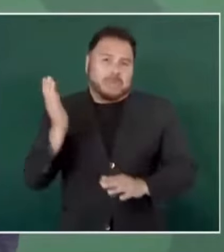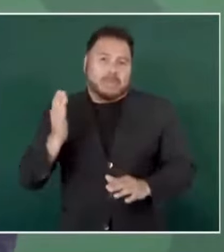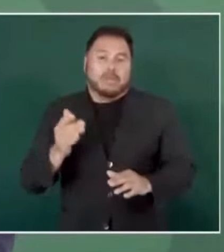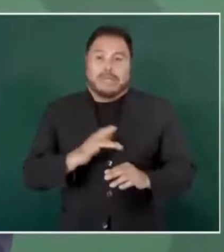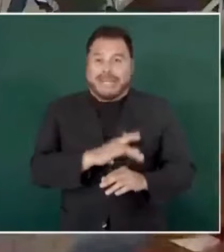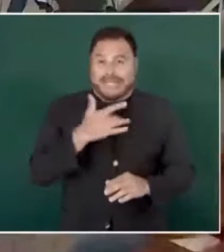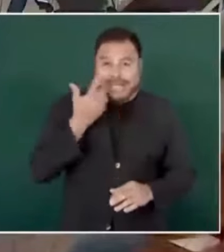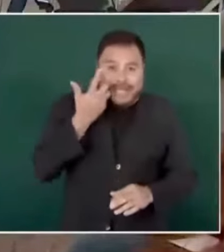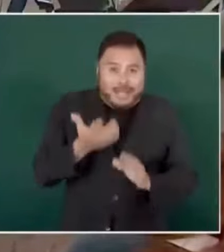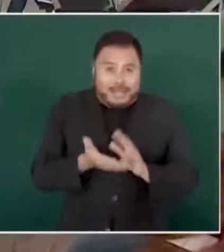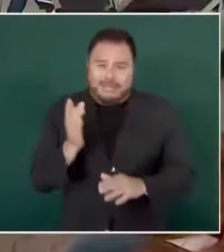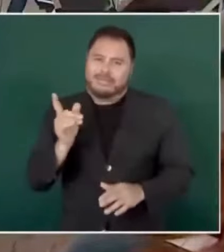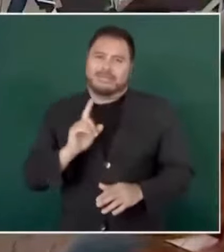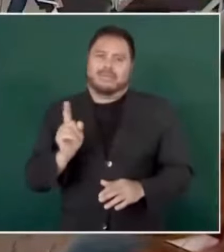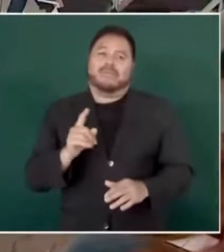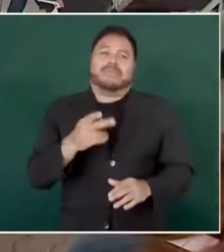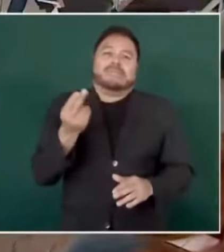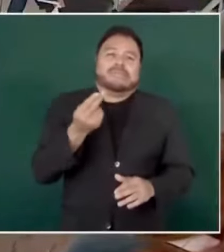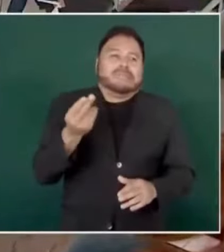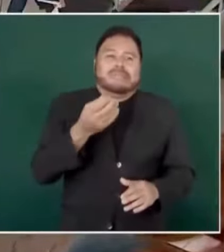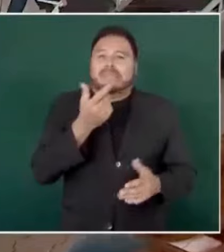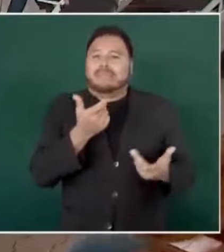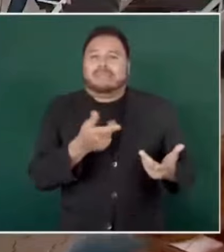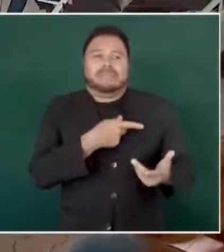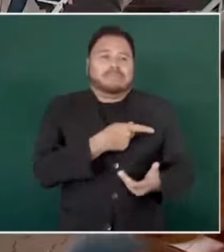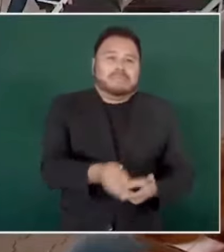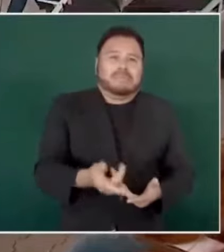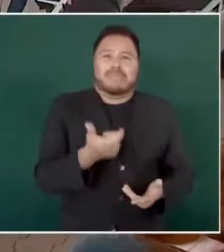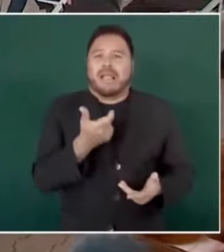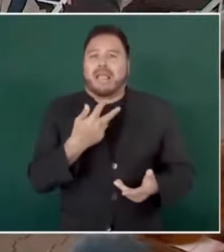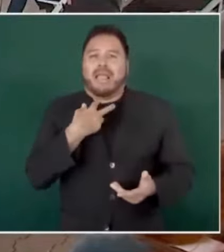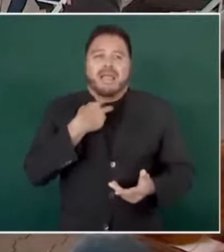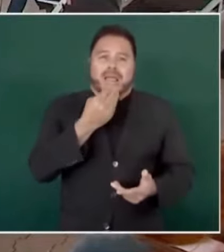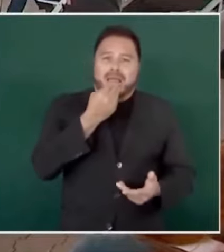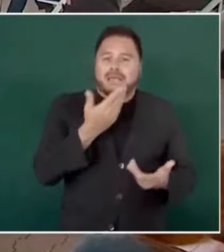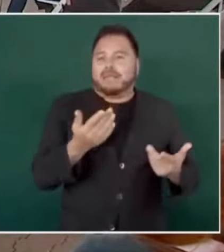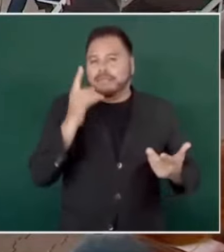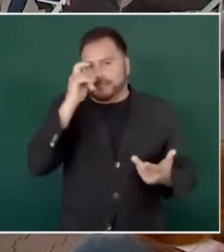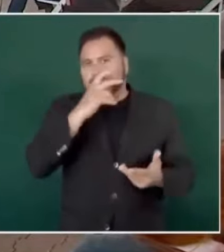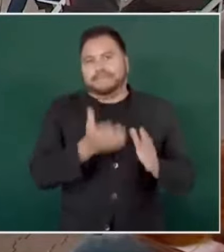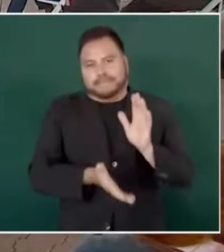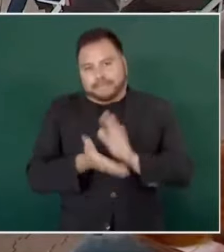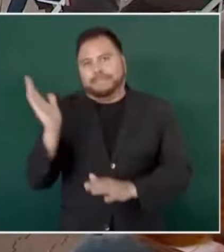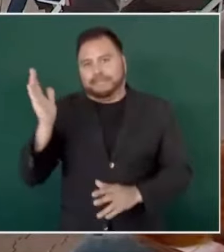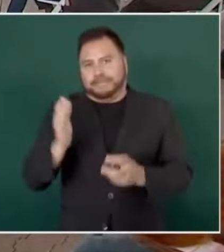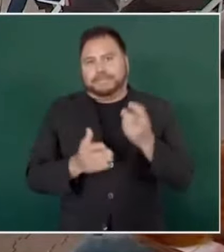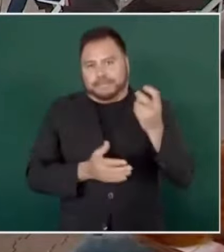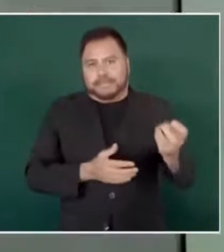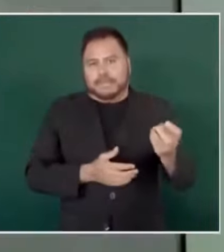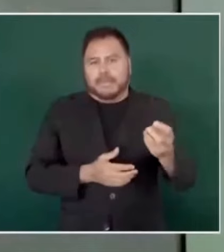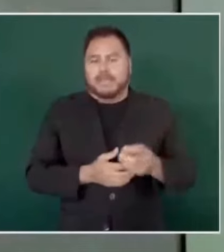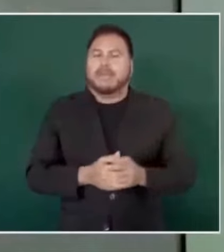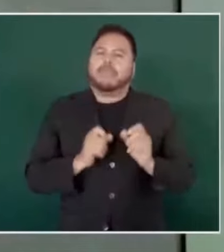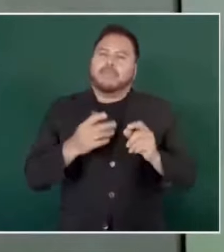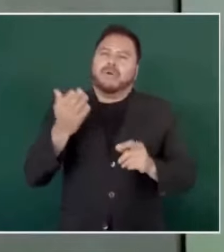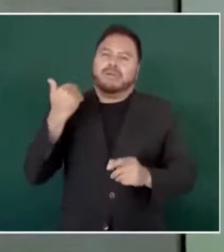necesidad, eso lo tratamos, tratamos también el tema de las drogas,